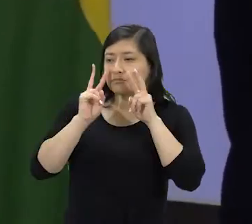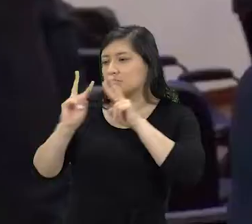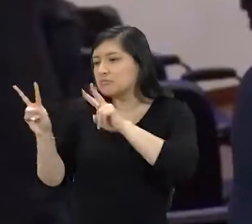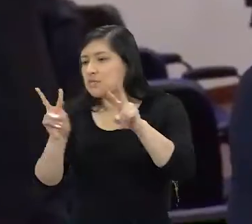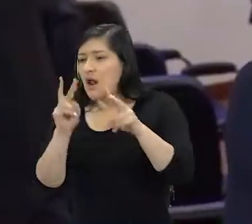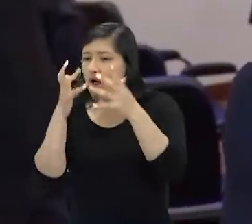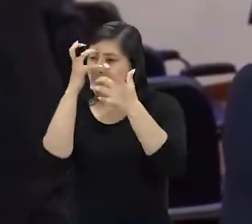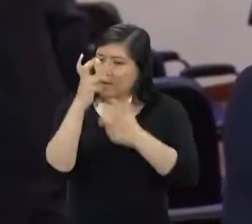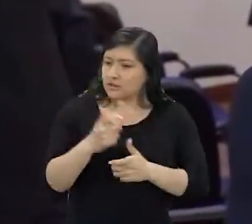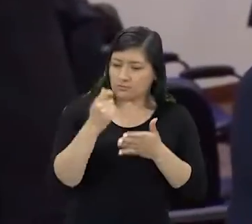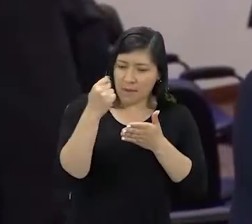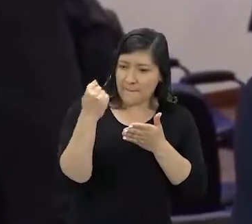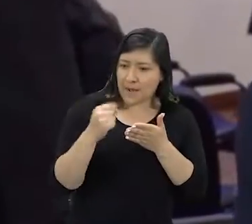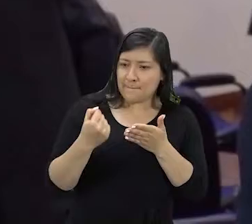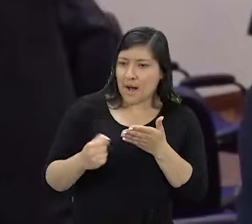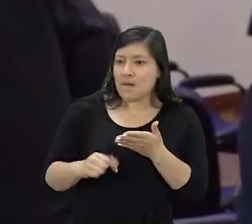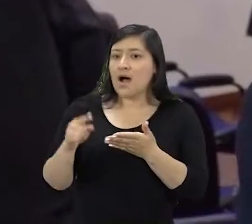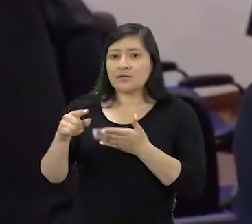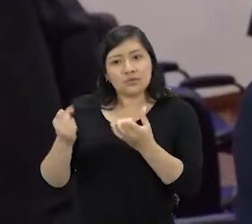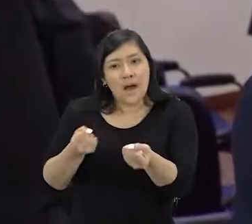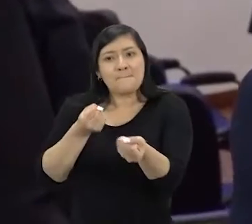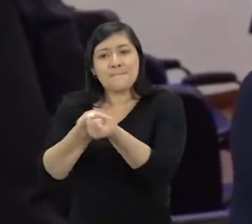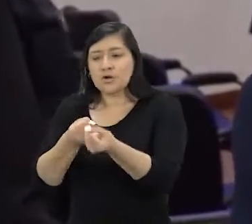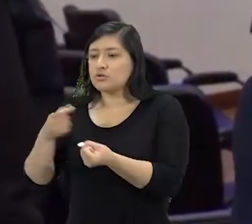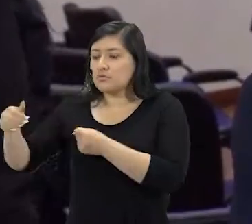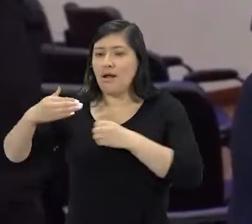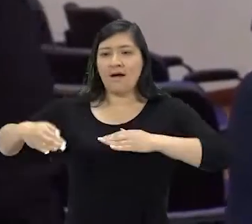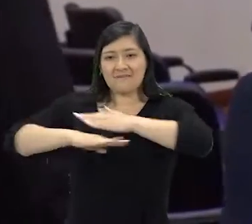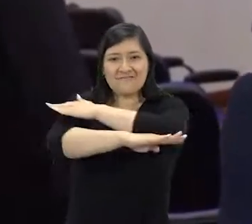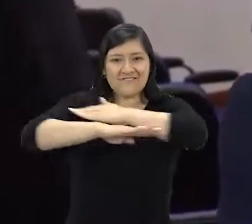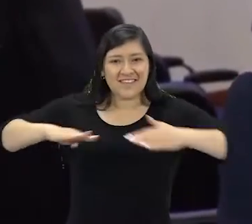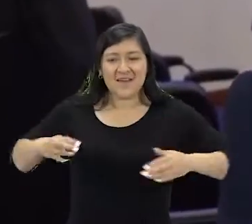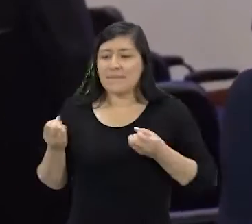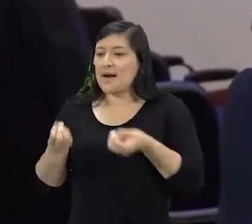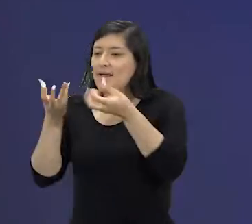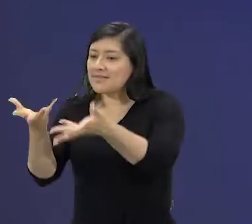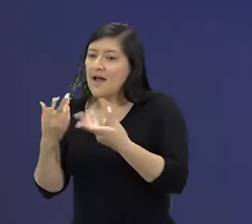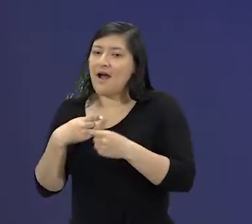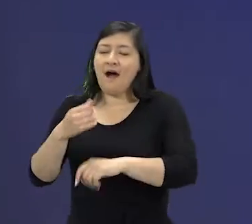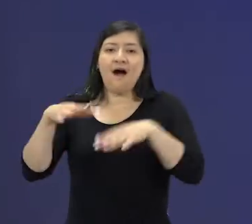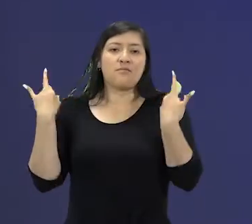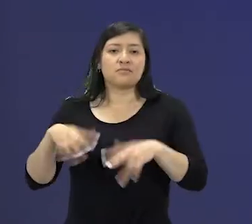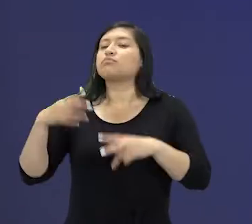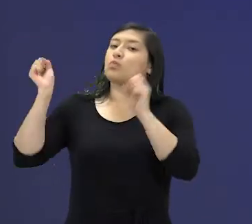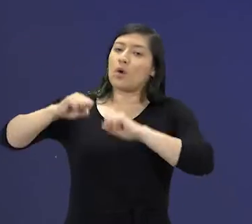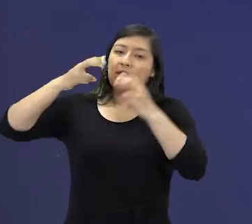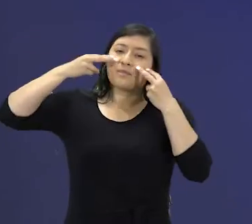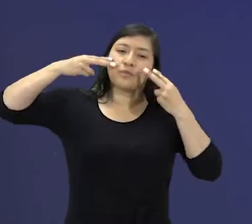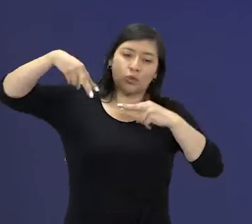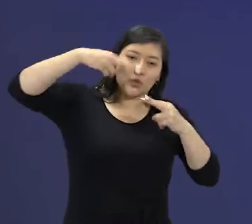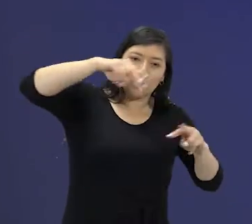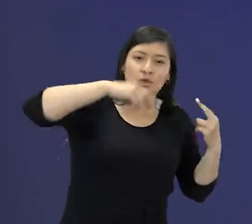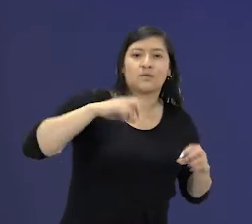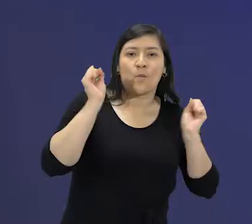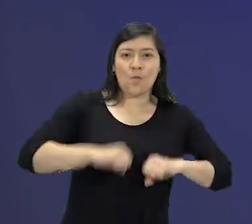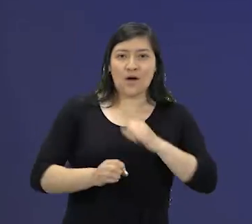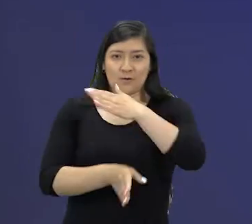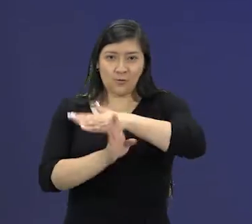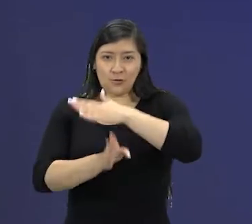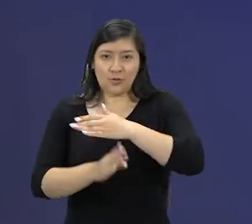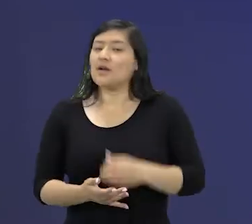Económico, se apoya ese corredor turístico del sector oriental de Pasto. Muy importante porque es mostrar